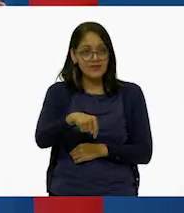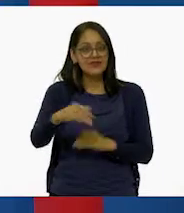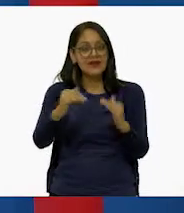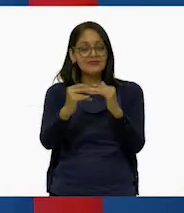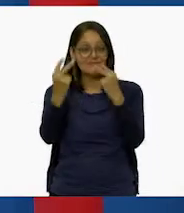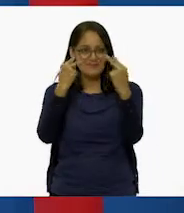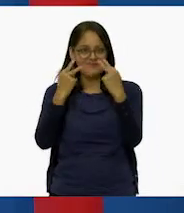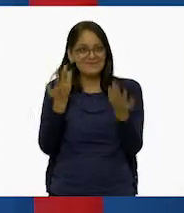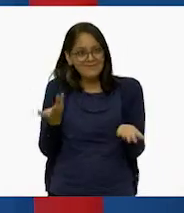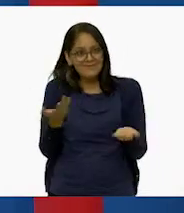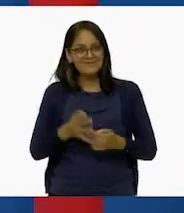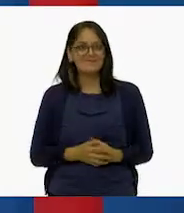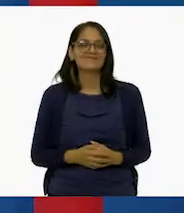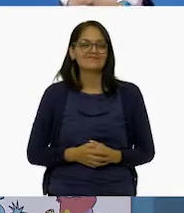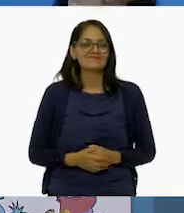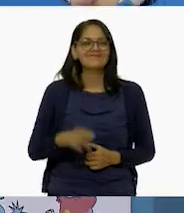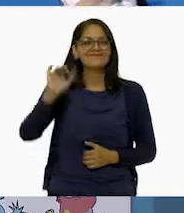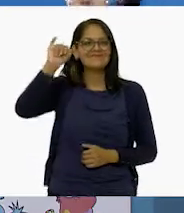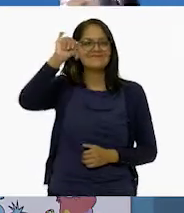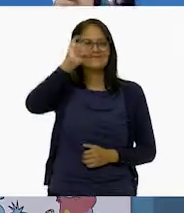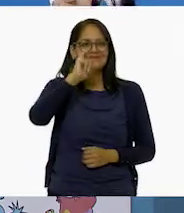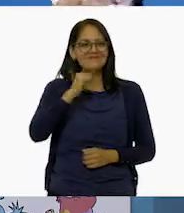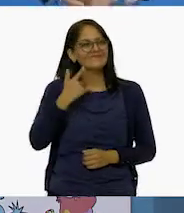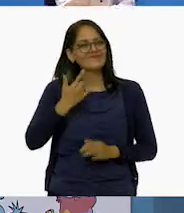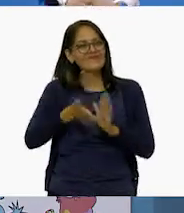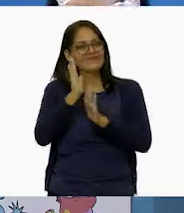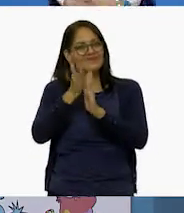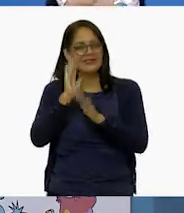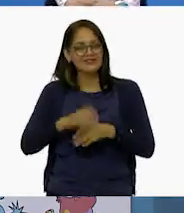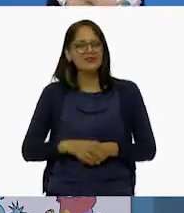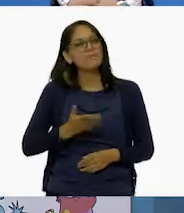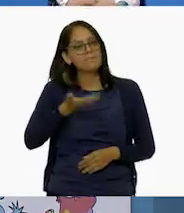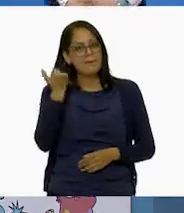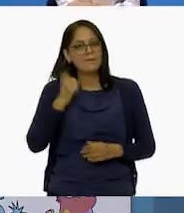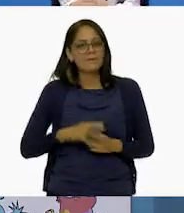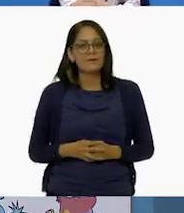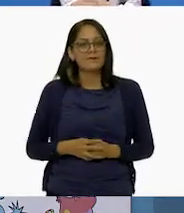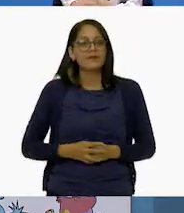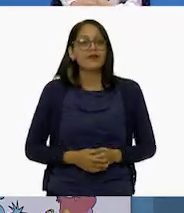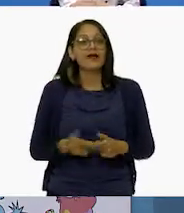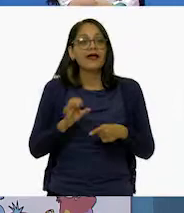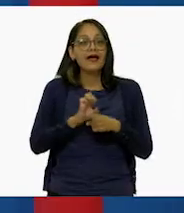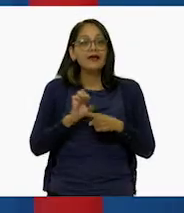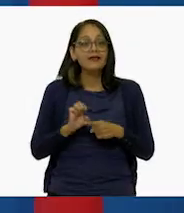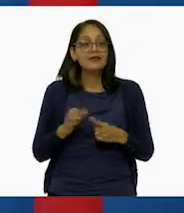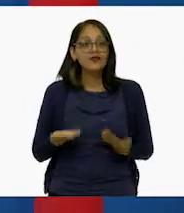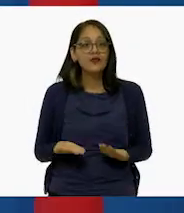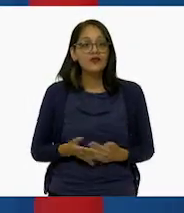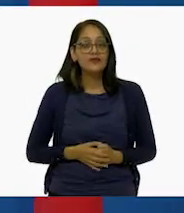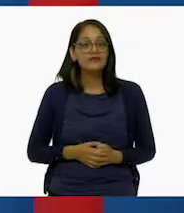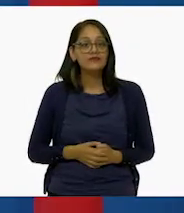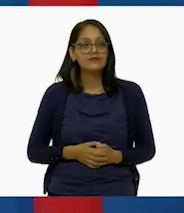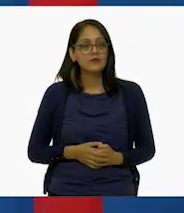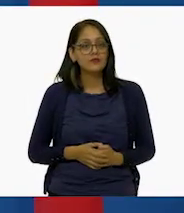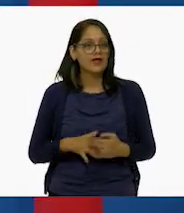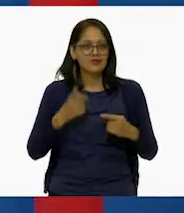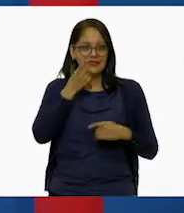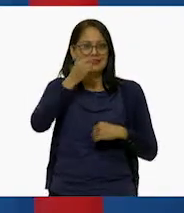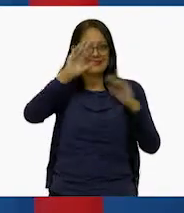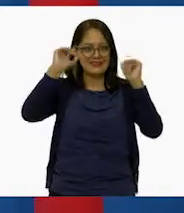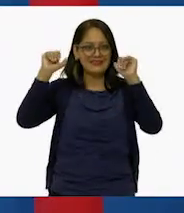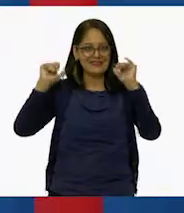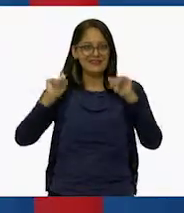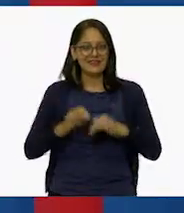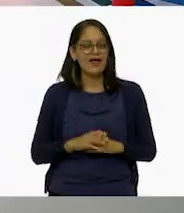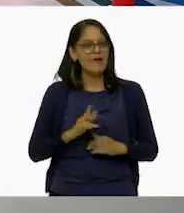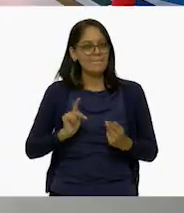desde casa, chicas. ¡Sí! ¡Vamos! ¿Te parece? ¡Vamos! ¡Vamos! Entonces, nos despedimos, ¿sí?